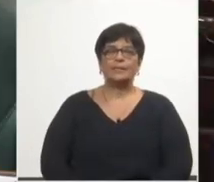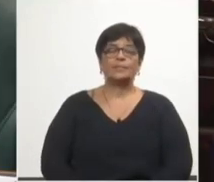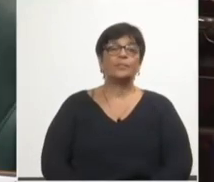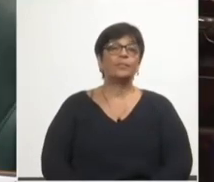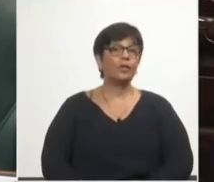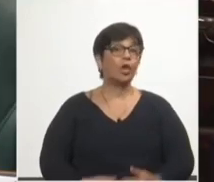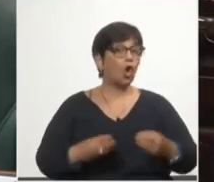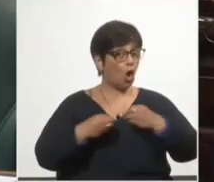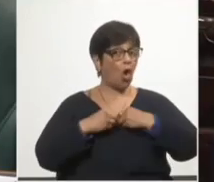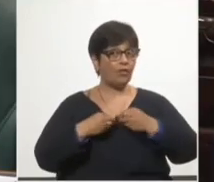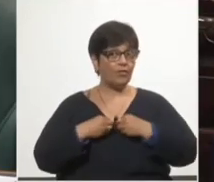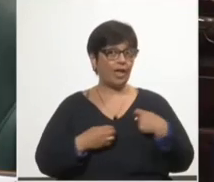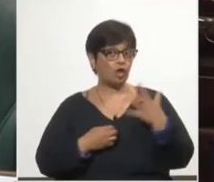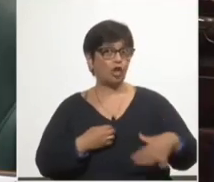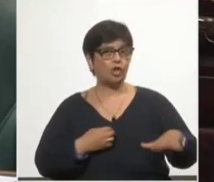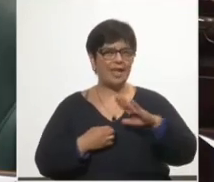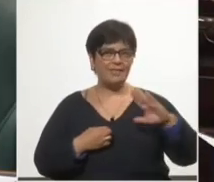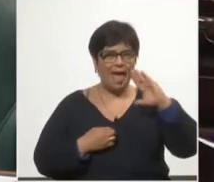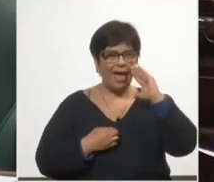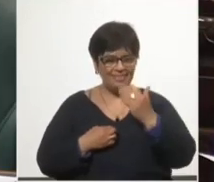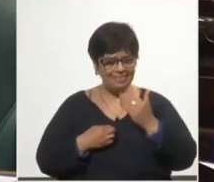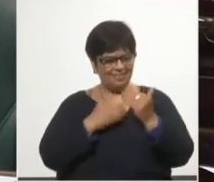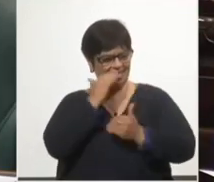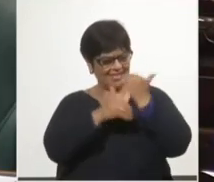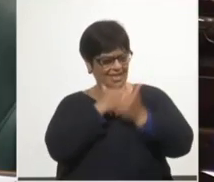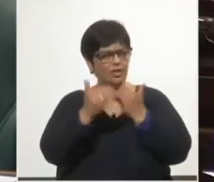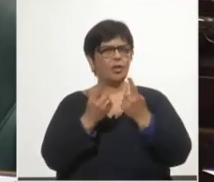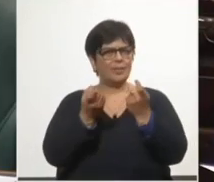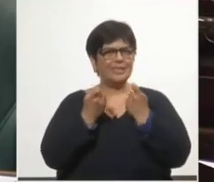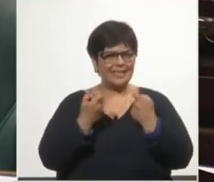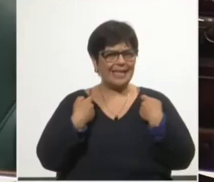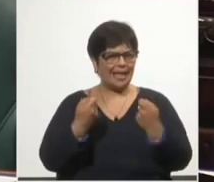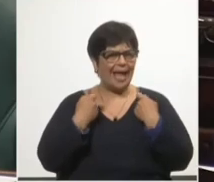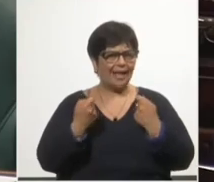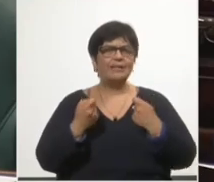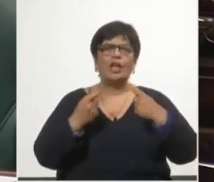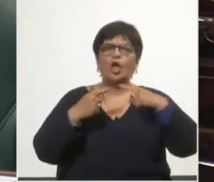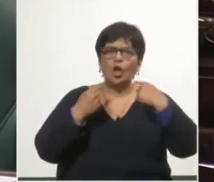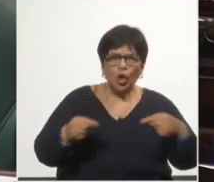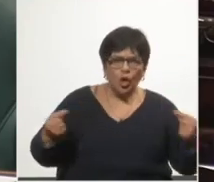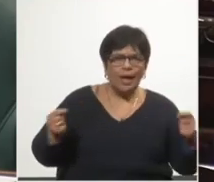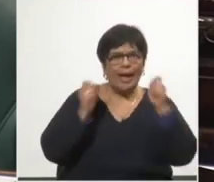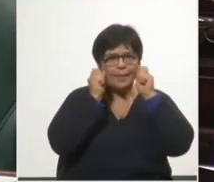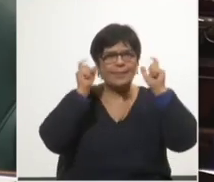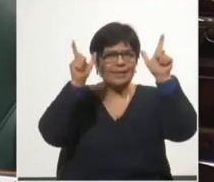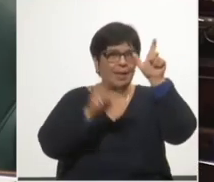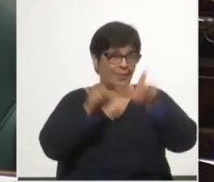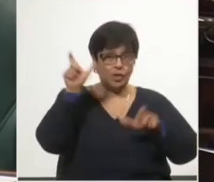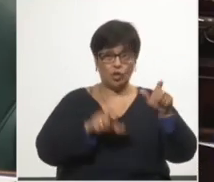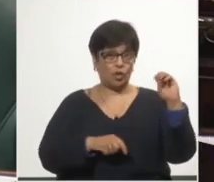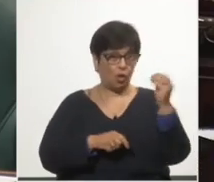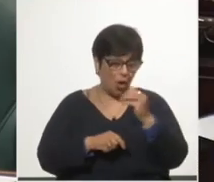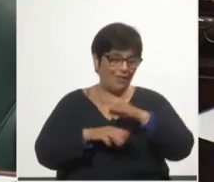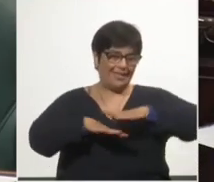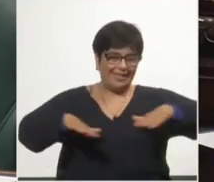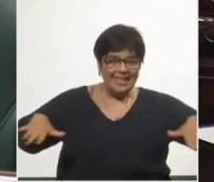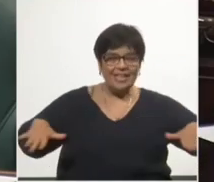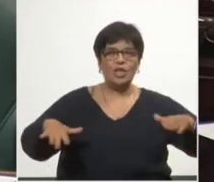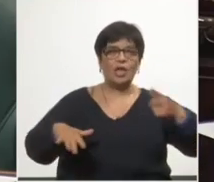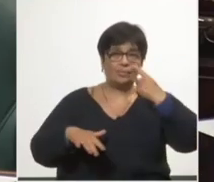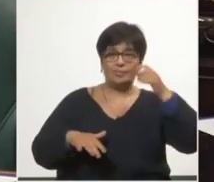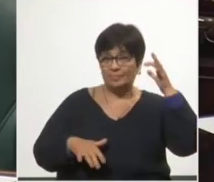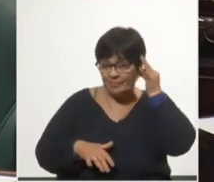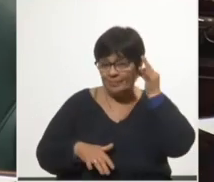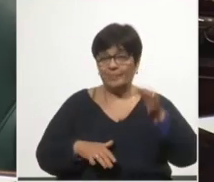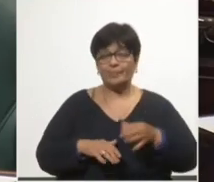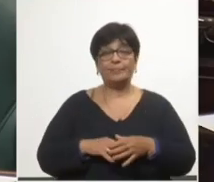Apostar a una sociedad de conocimiento, como decía, implica destinar recursos a formar a nuestros jóvenes, a nuestros chiquilines y chiquilinas.